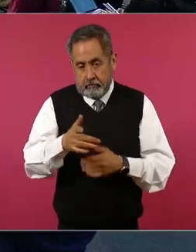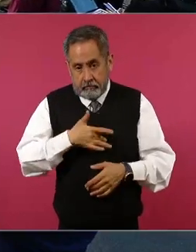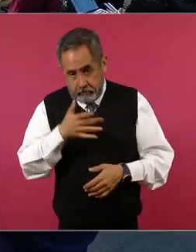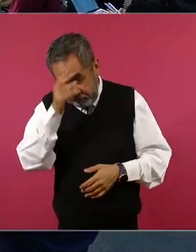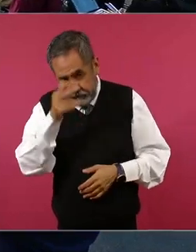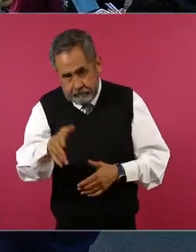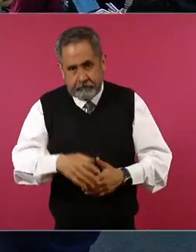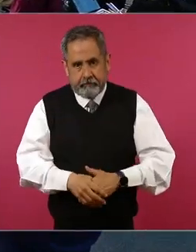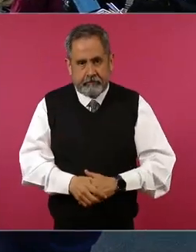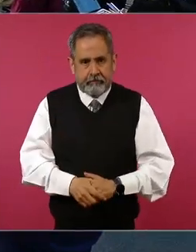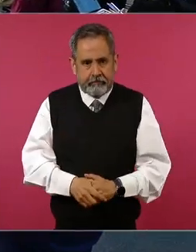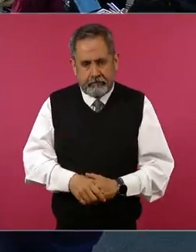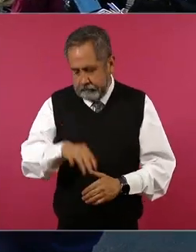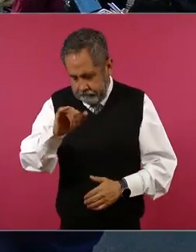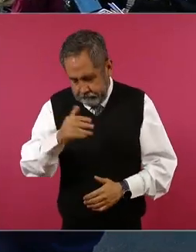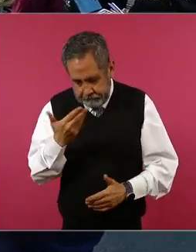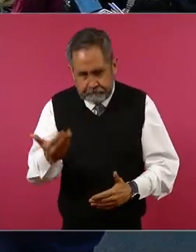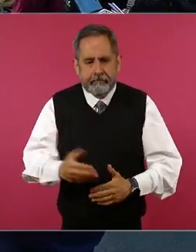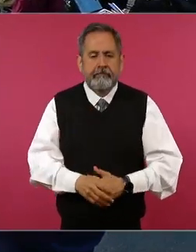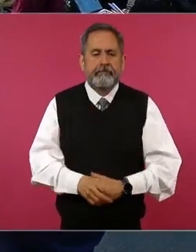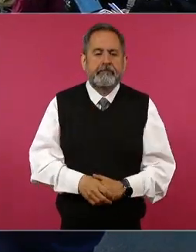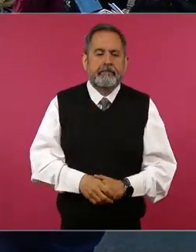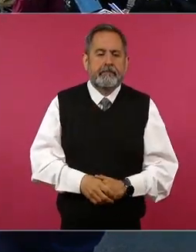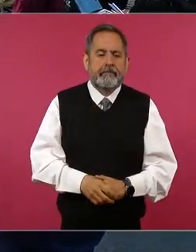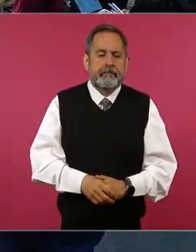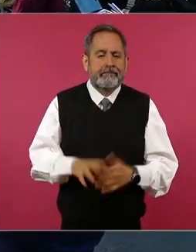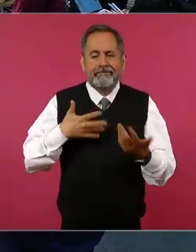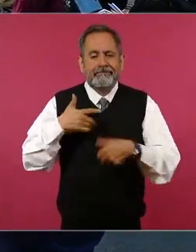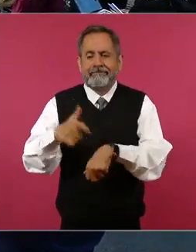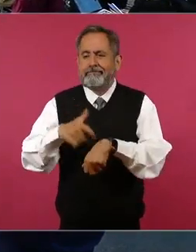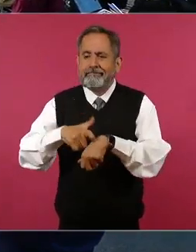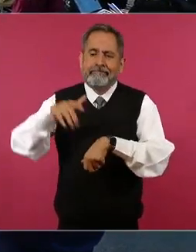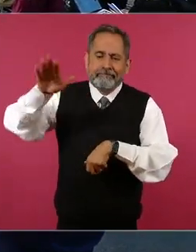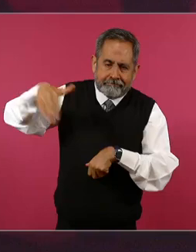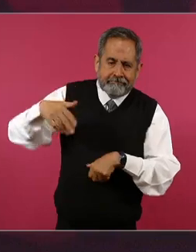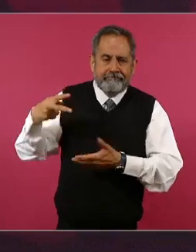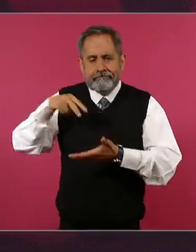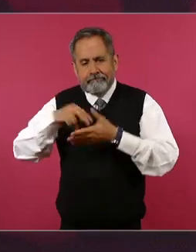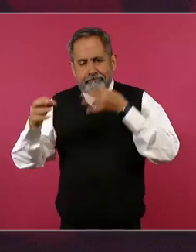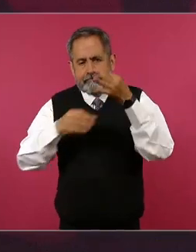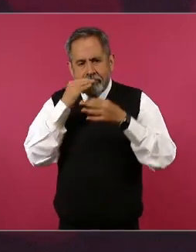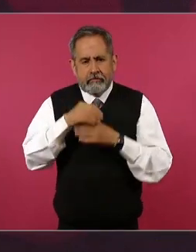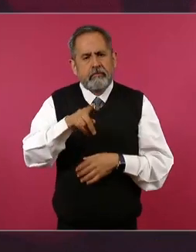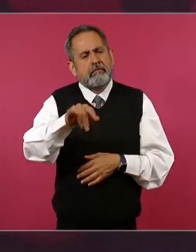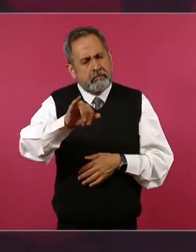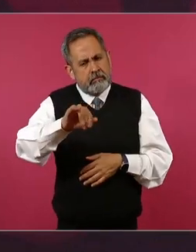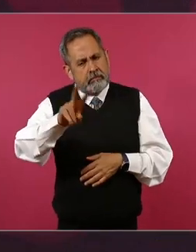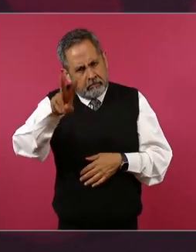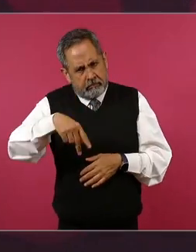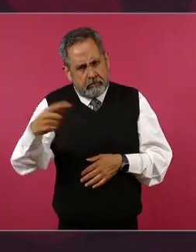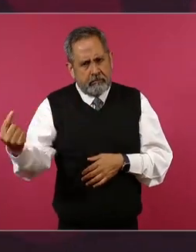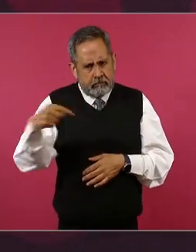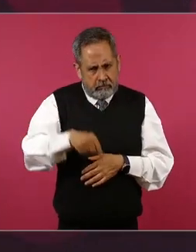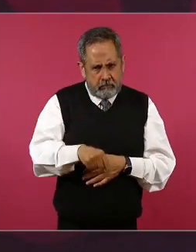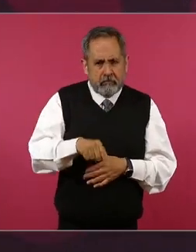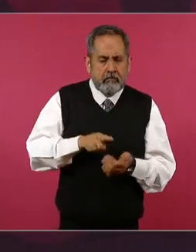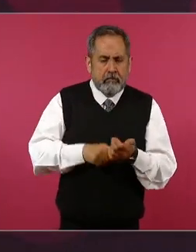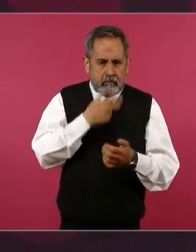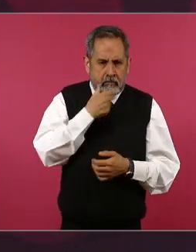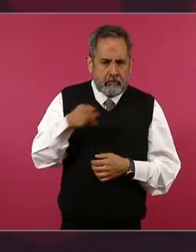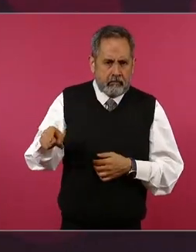parece sí presidente porque ya no nos da tiempo pero que si venga este